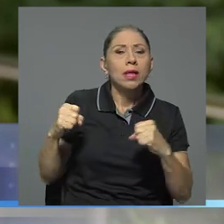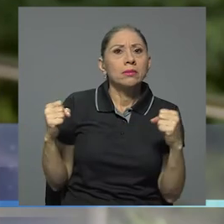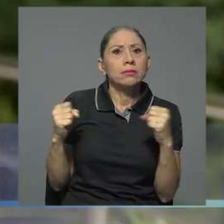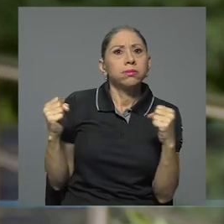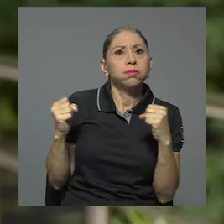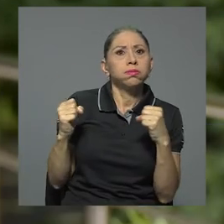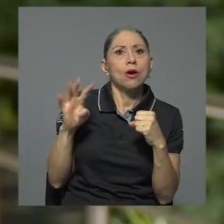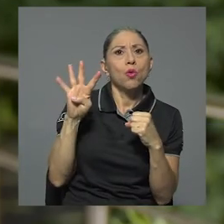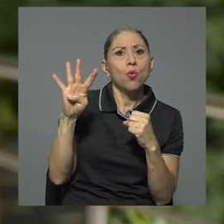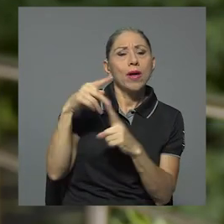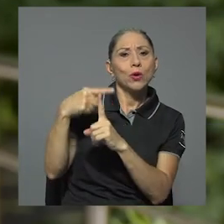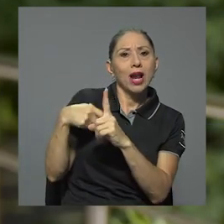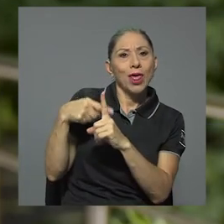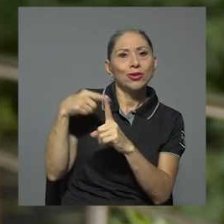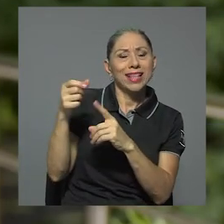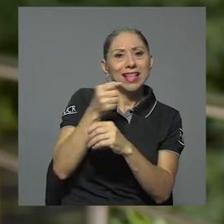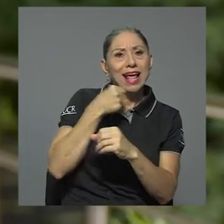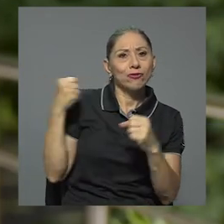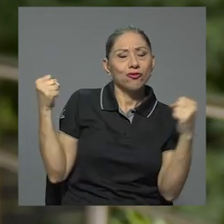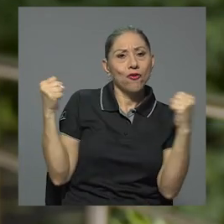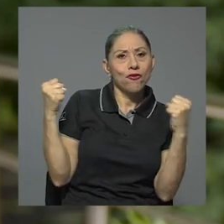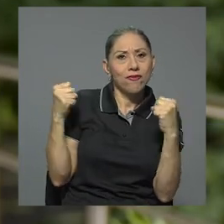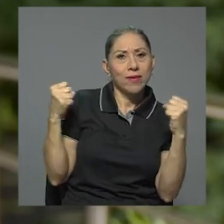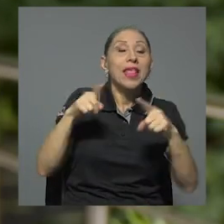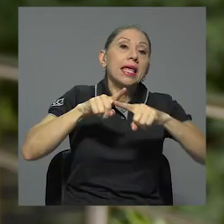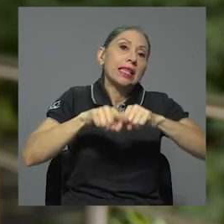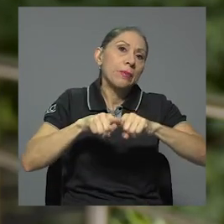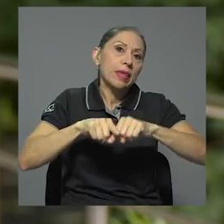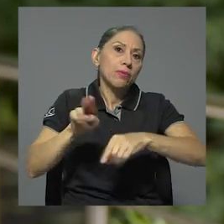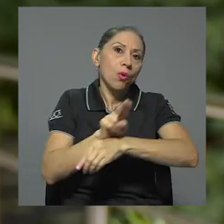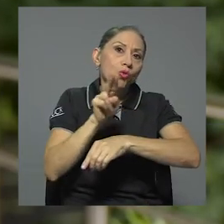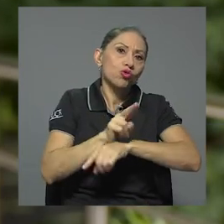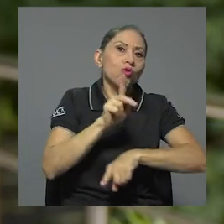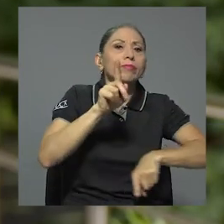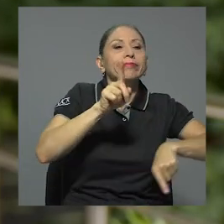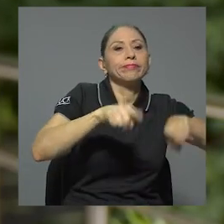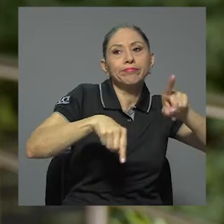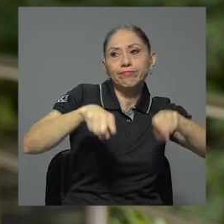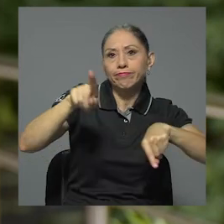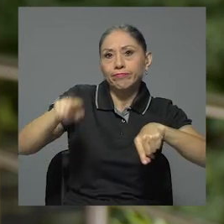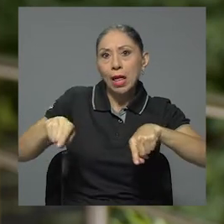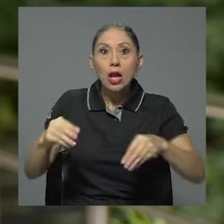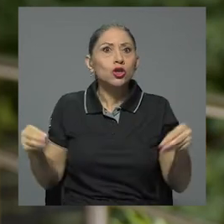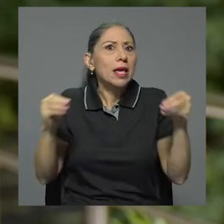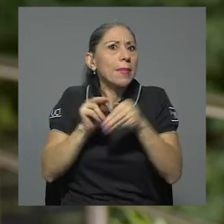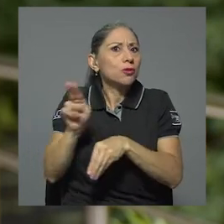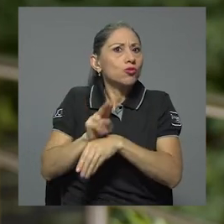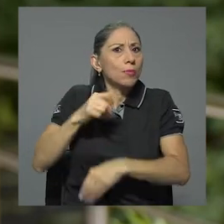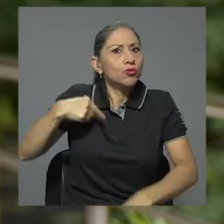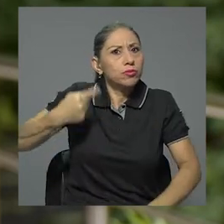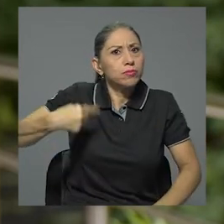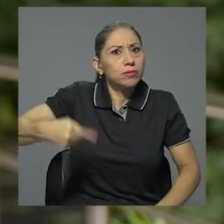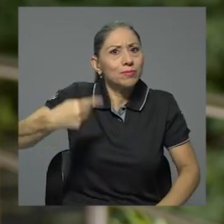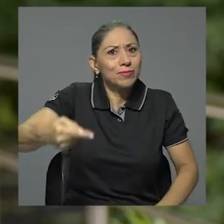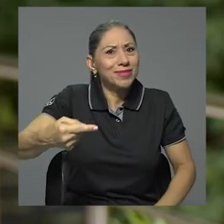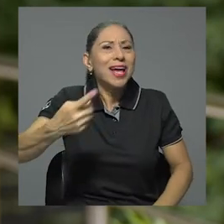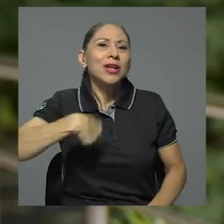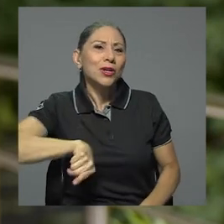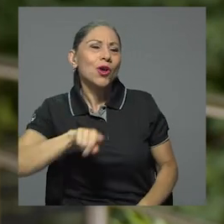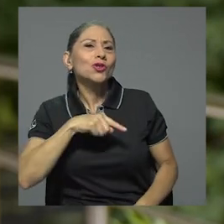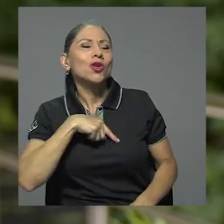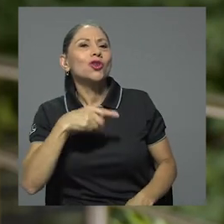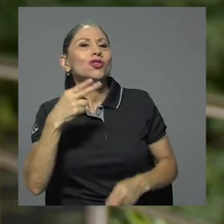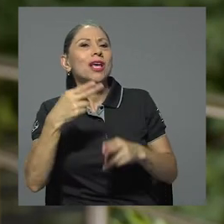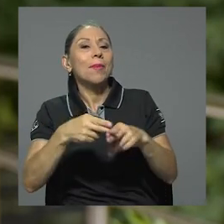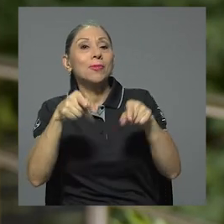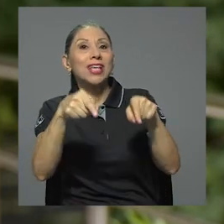centígrados en la refrigeradora. Todo depende del uso que se le vaya a dar. Entonces, los que usamos con más frecuencia son los que usan en lo que nosotros llamamos